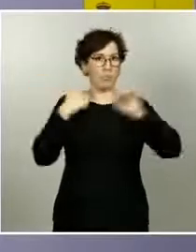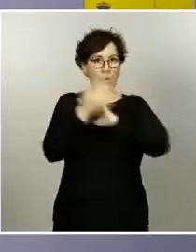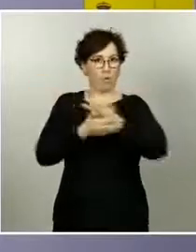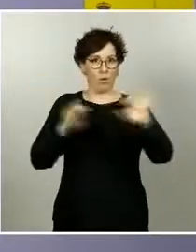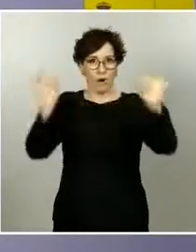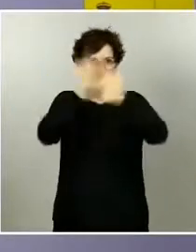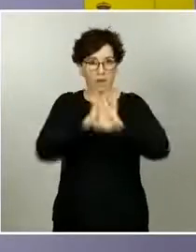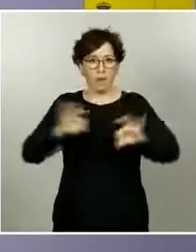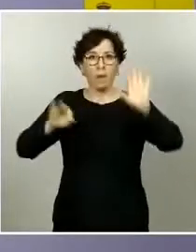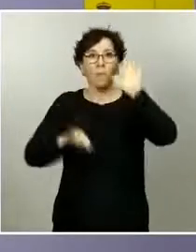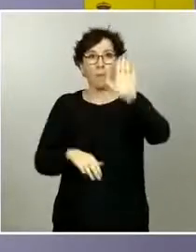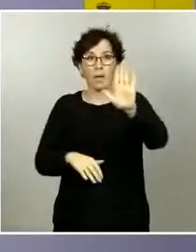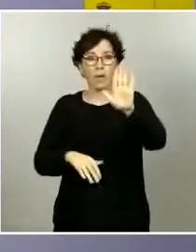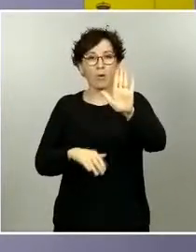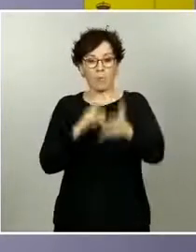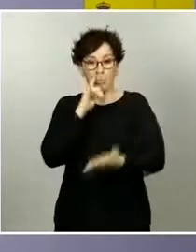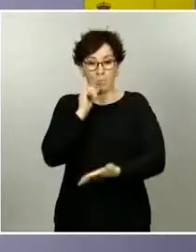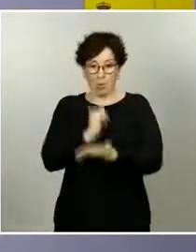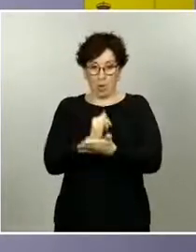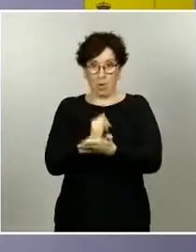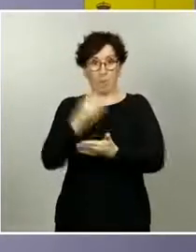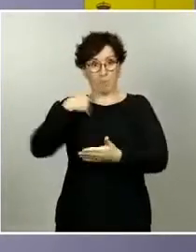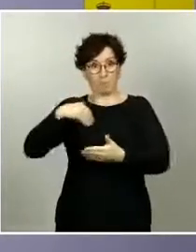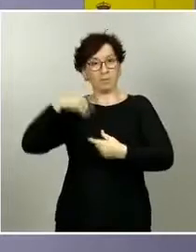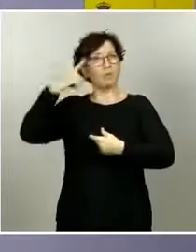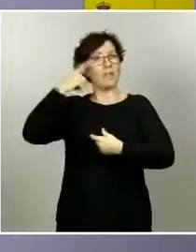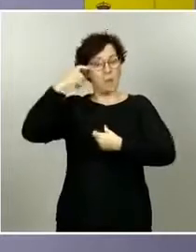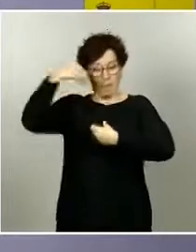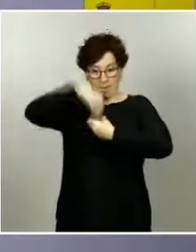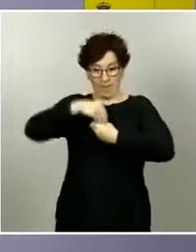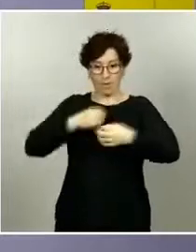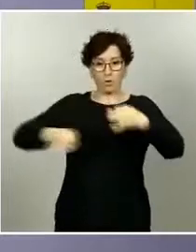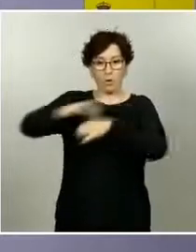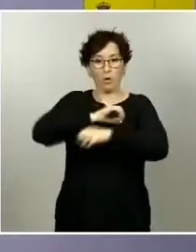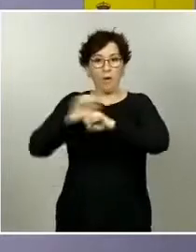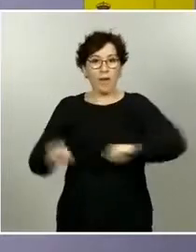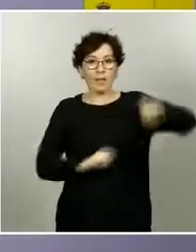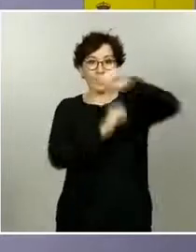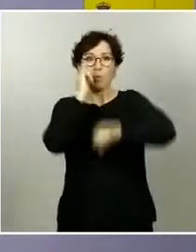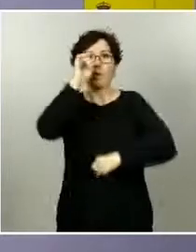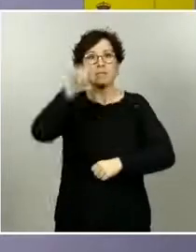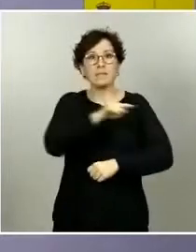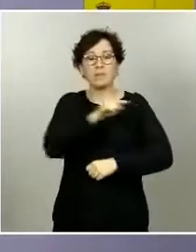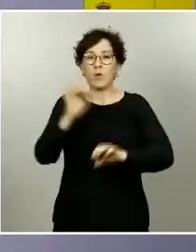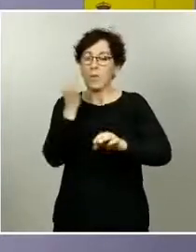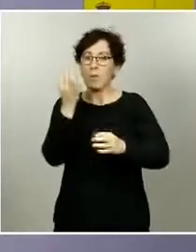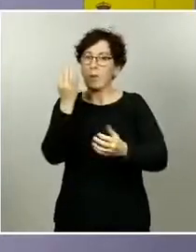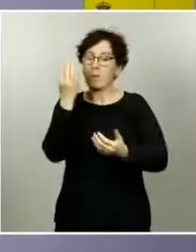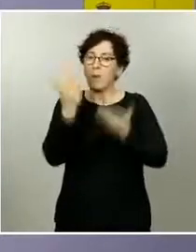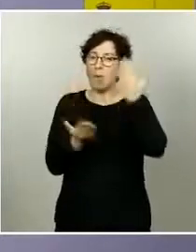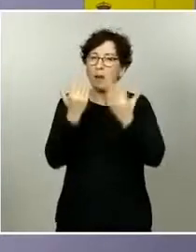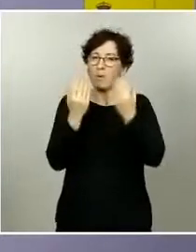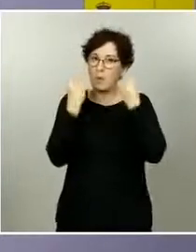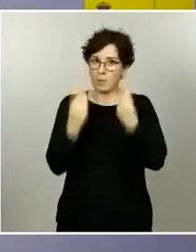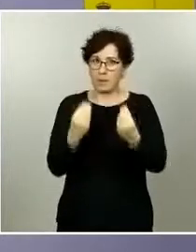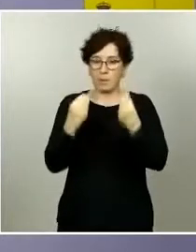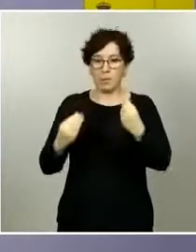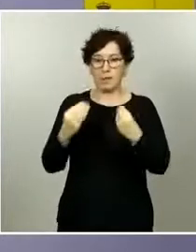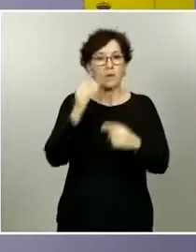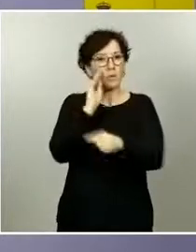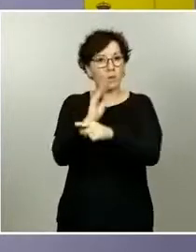no sé, en cuanto a la parte comercial no voy a entrar, pero sí que es cierto que las pruebas de anticuerpos